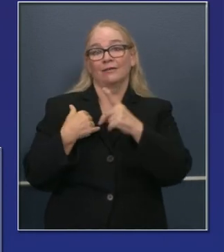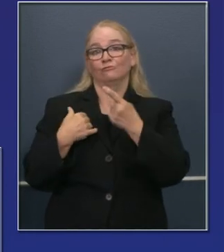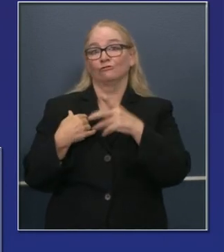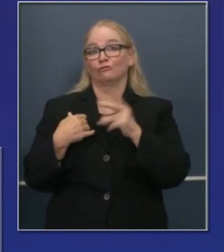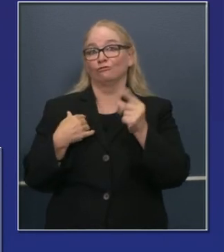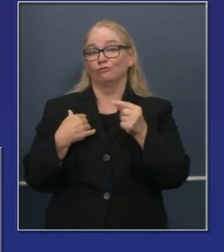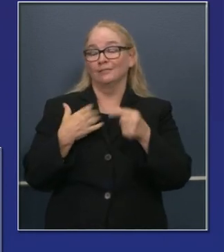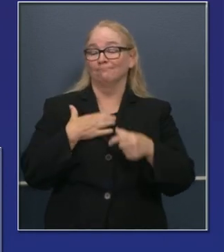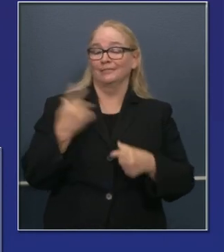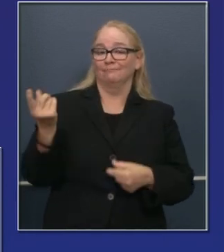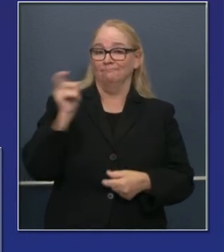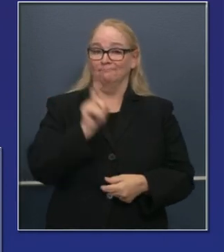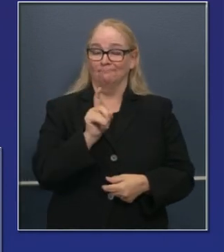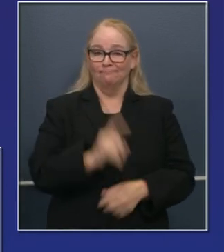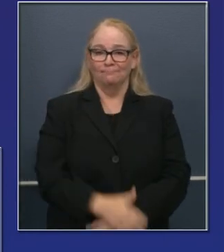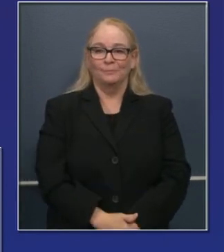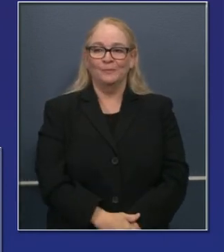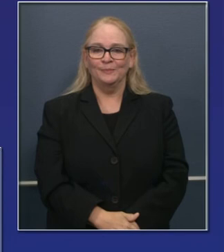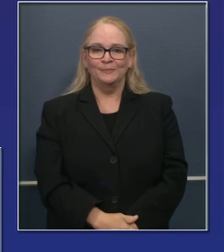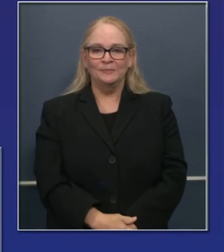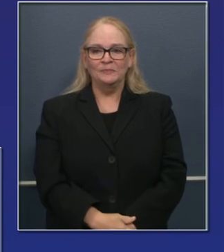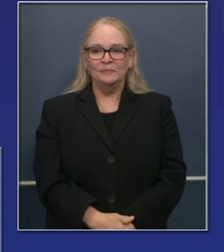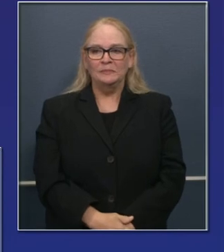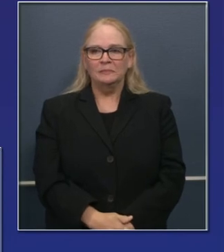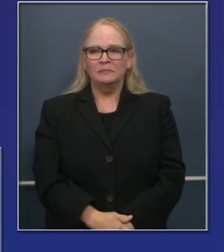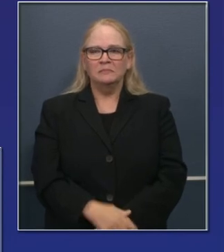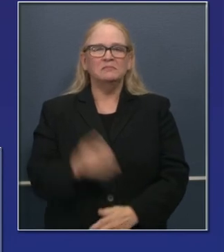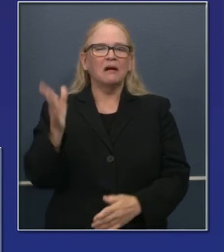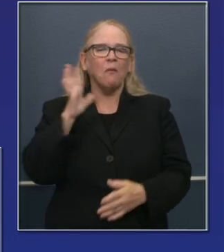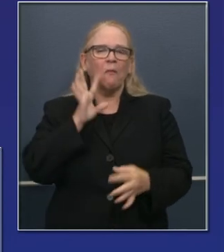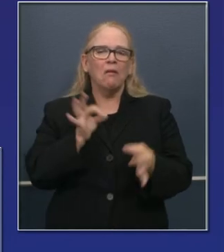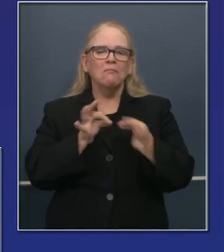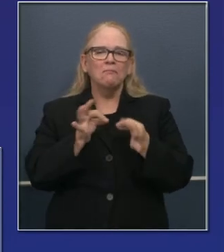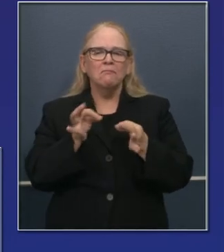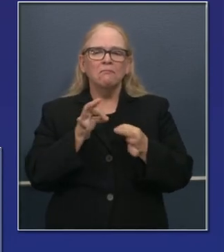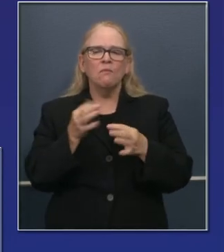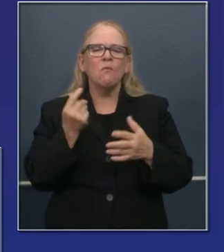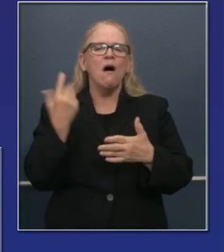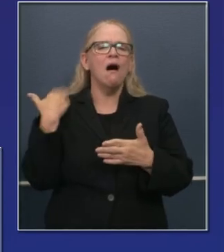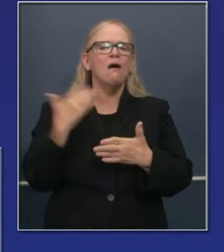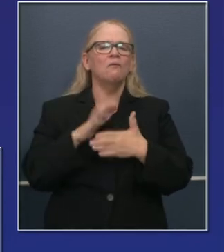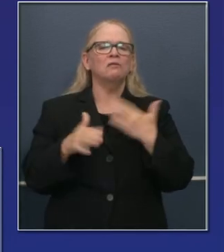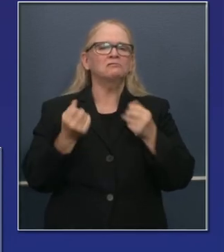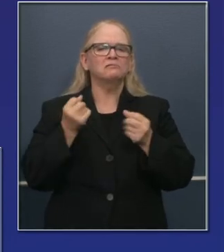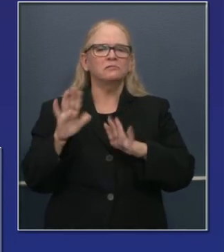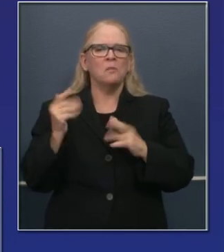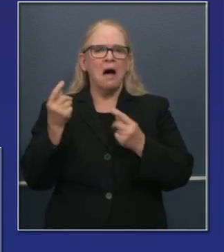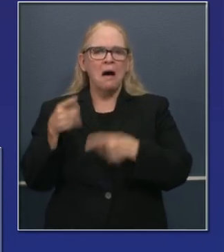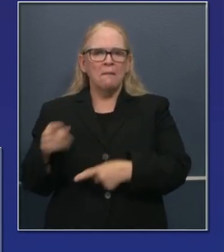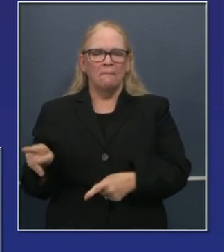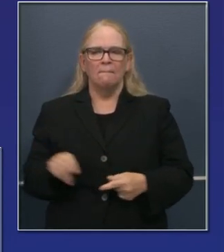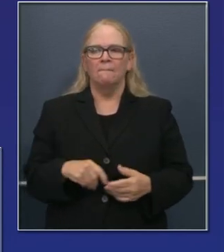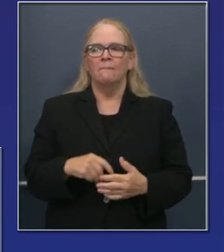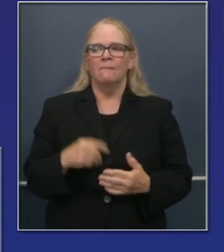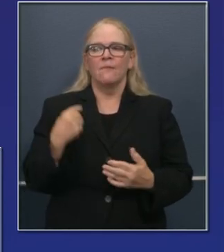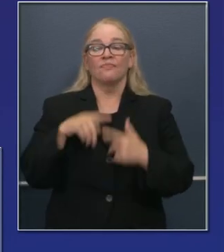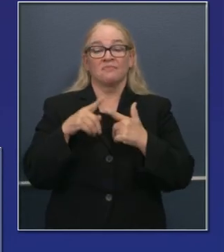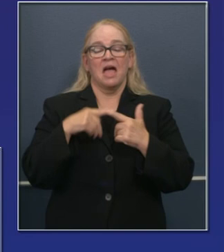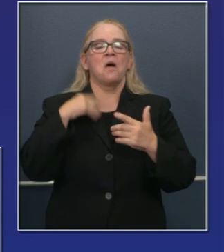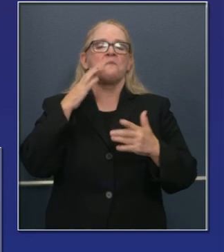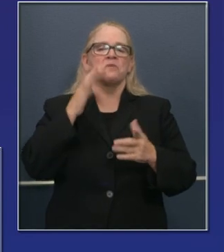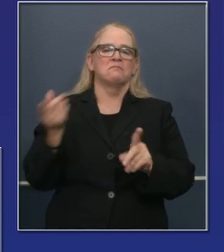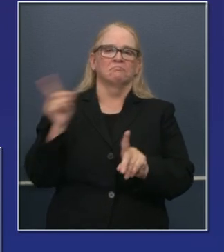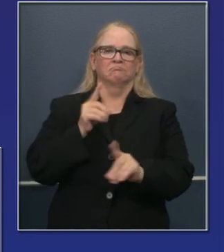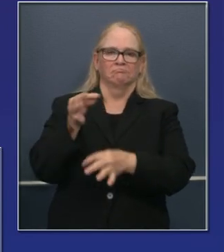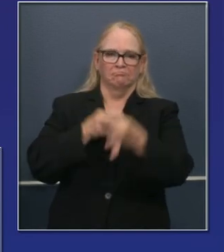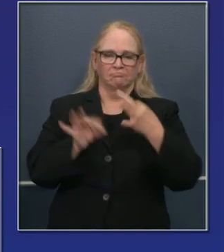tome el podio, hablará un poco más de lo que pasó durante el fin de semana, qué hemos hecho, y luego marcaré en dónde estamos y hacia dónde